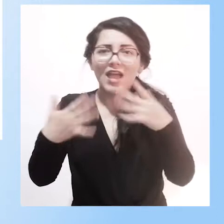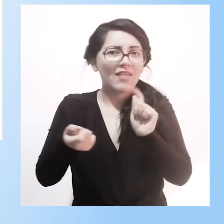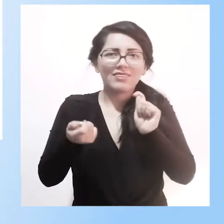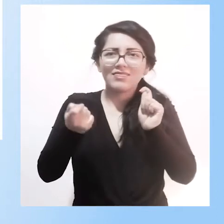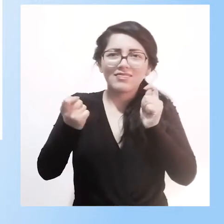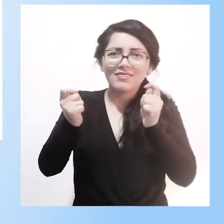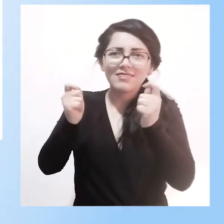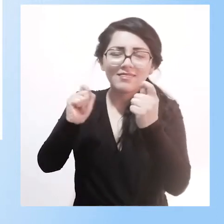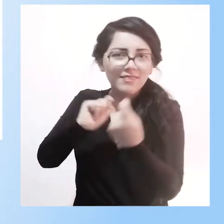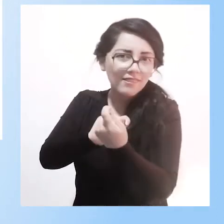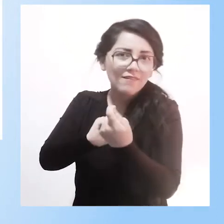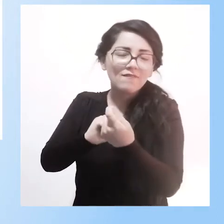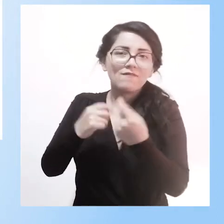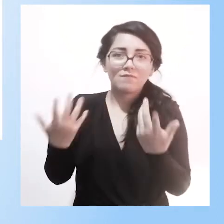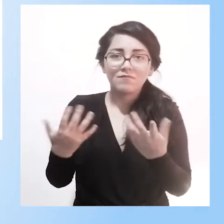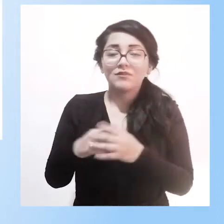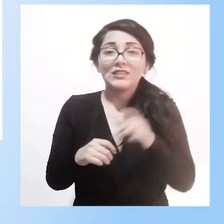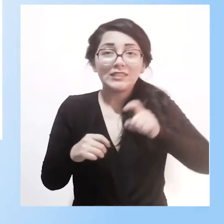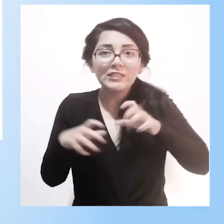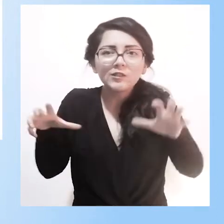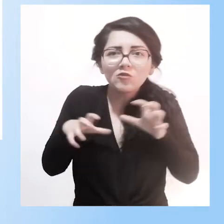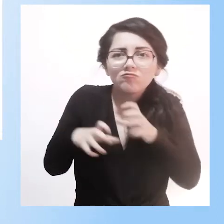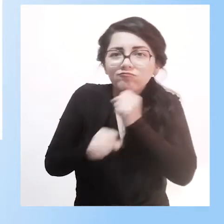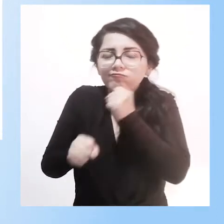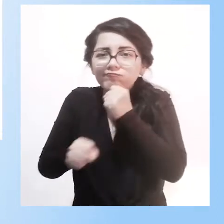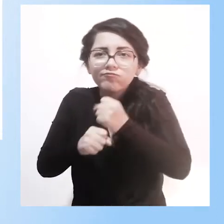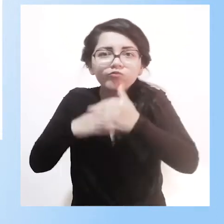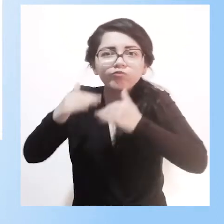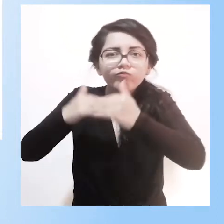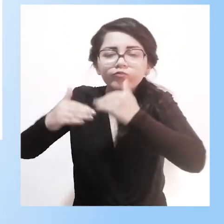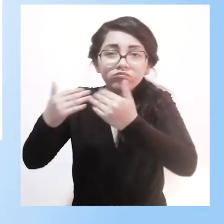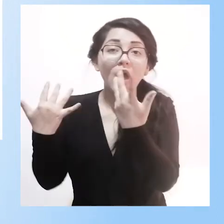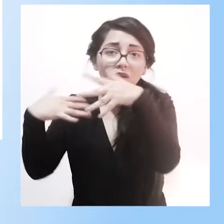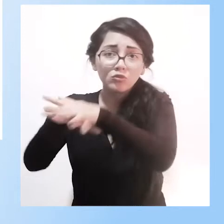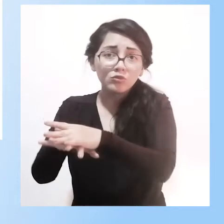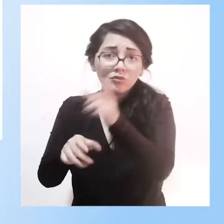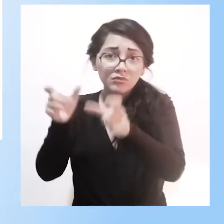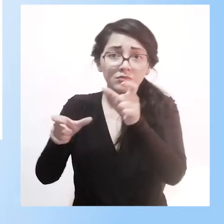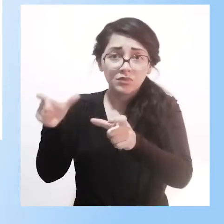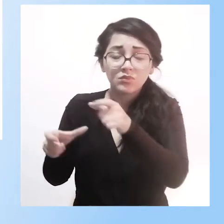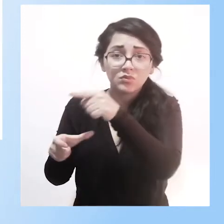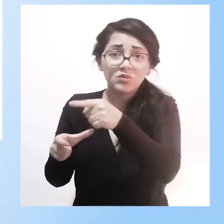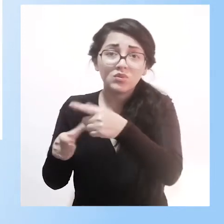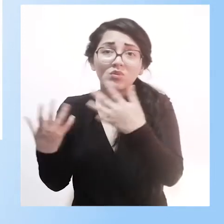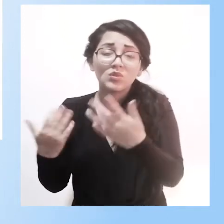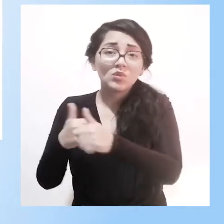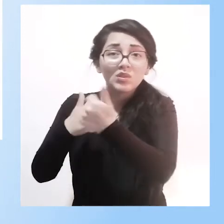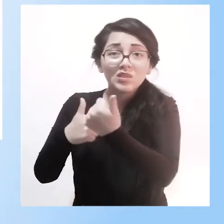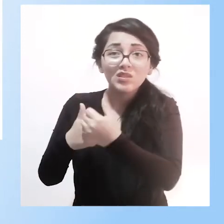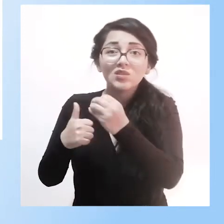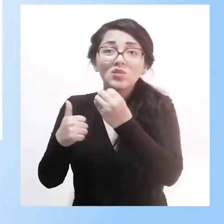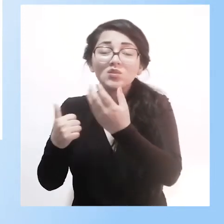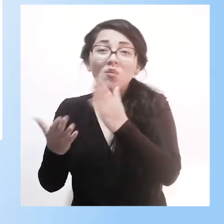contexto de transformación que requiere proponer acciones estratégicas que hagan posible mejorar las condiciones de vida y la inclusión de las personas en